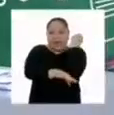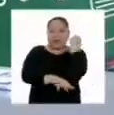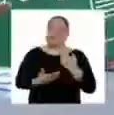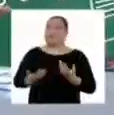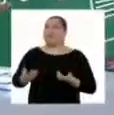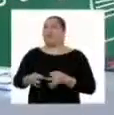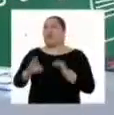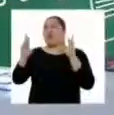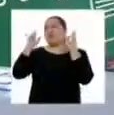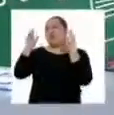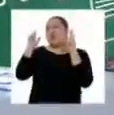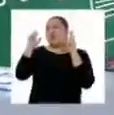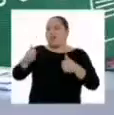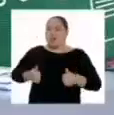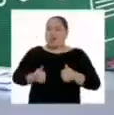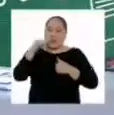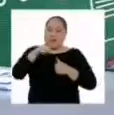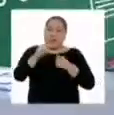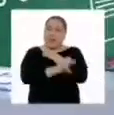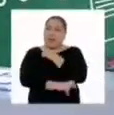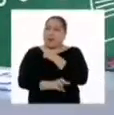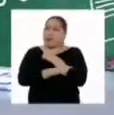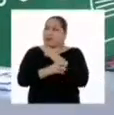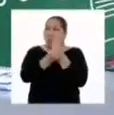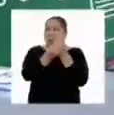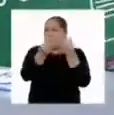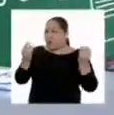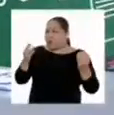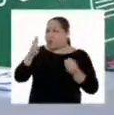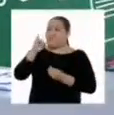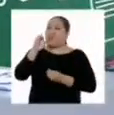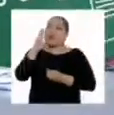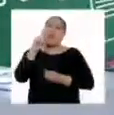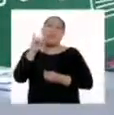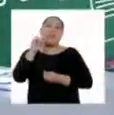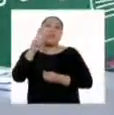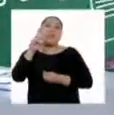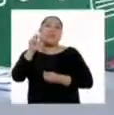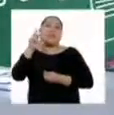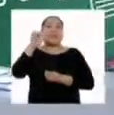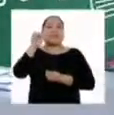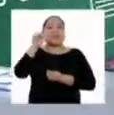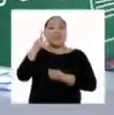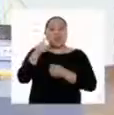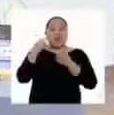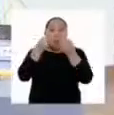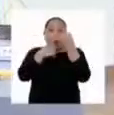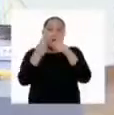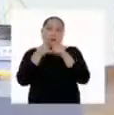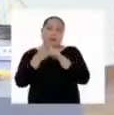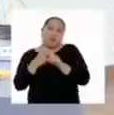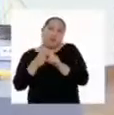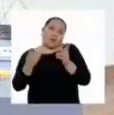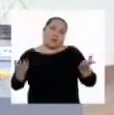en un país con tanta biodiversidad como el nuestro, y poder disfrutar de alimentos tan variados. Me da